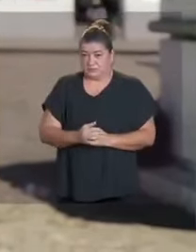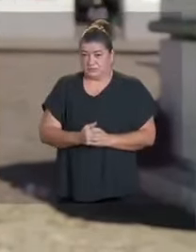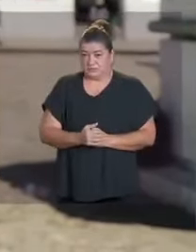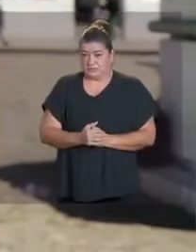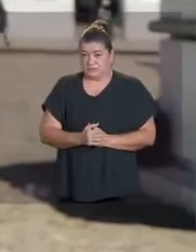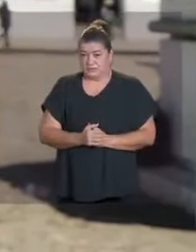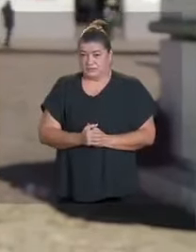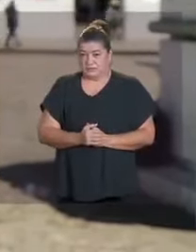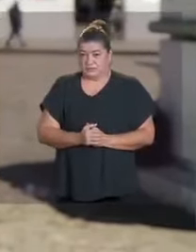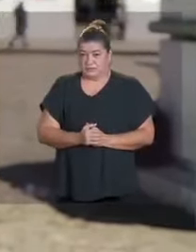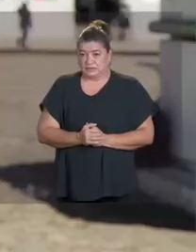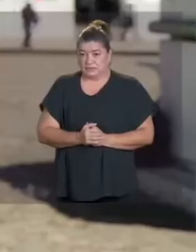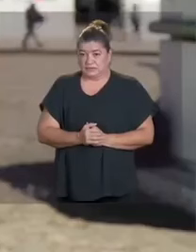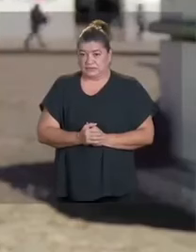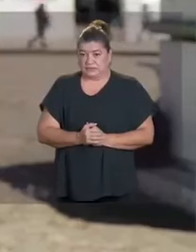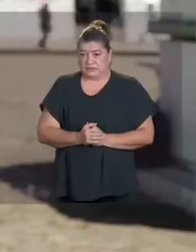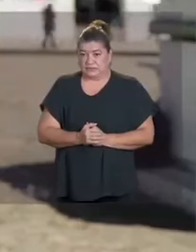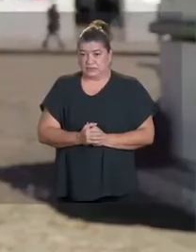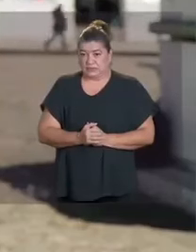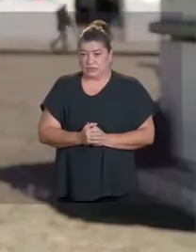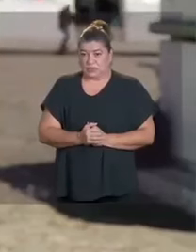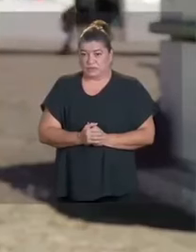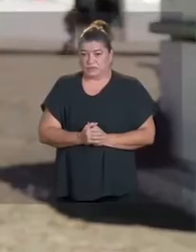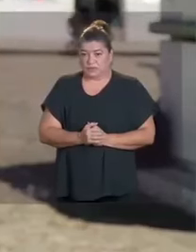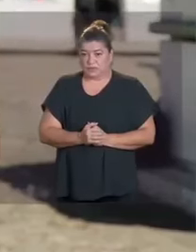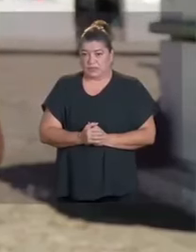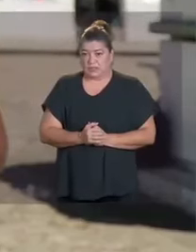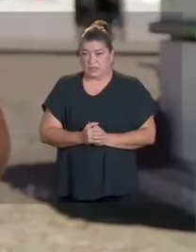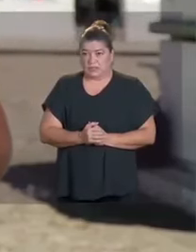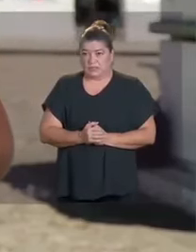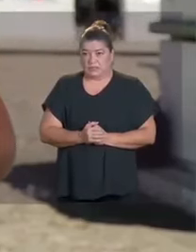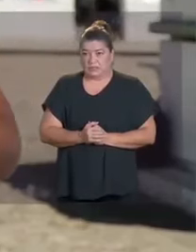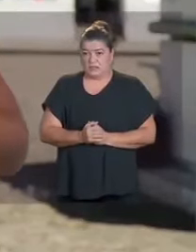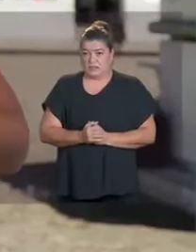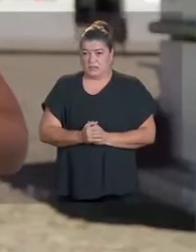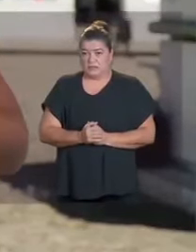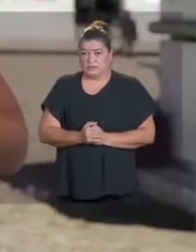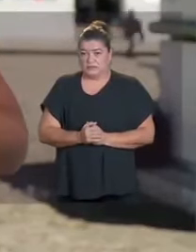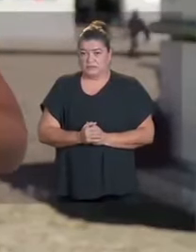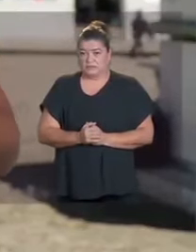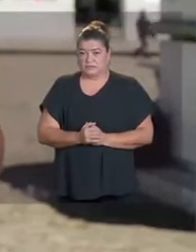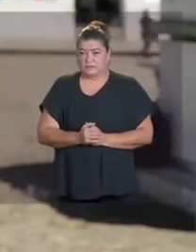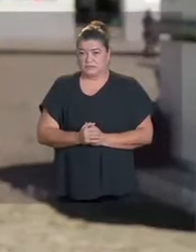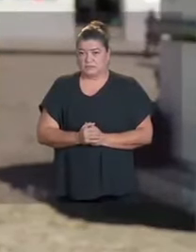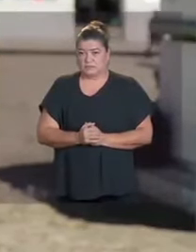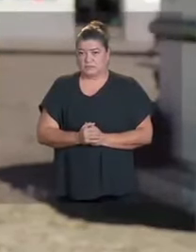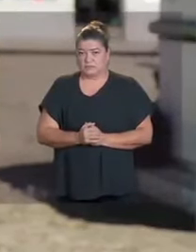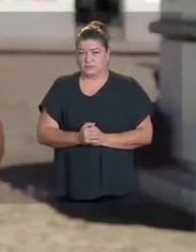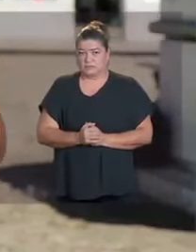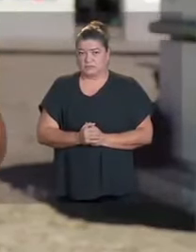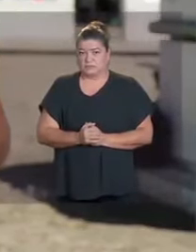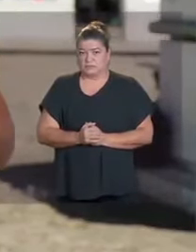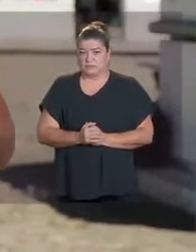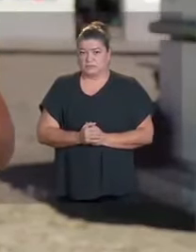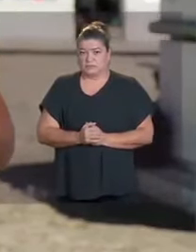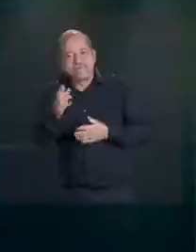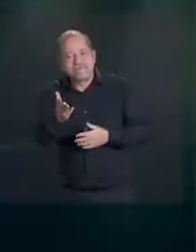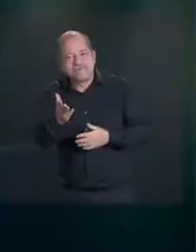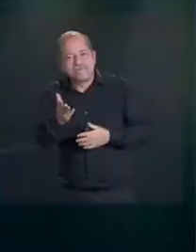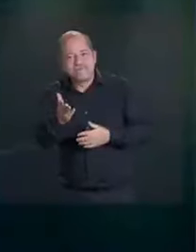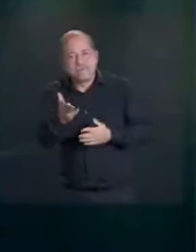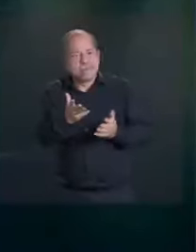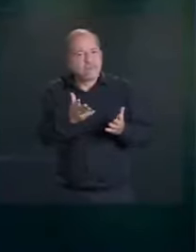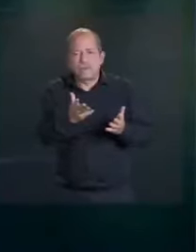Yo soy el de la República de Yo soy el proyecto de la comunidad de San Juan Chamula.